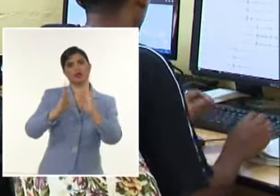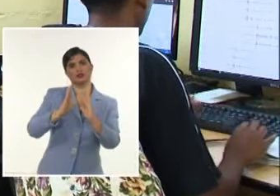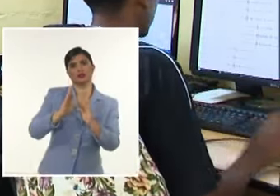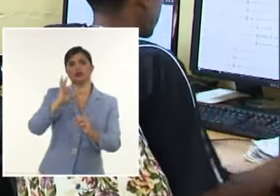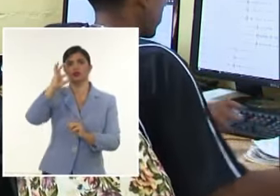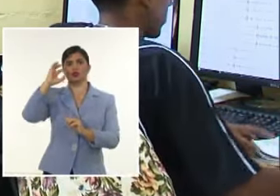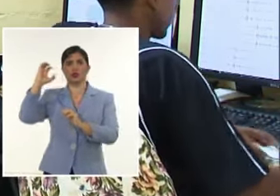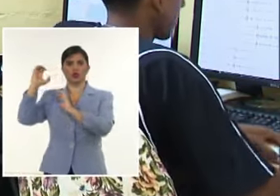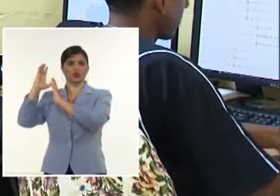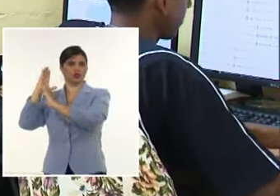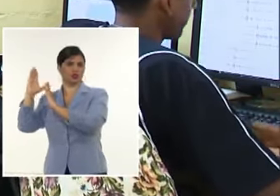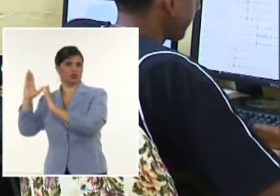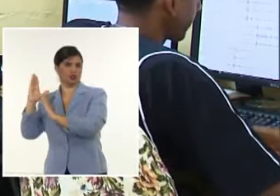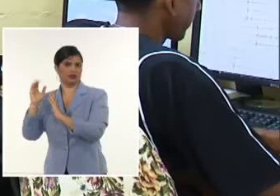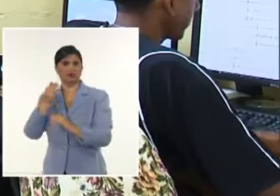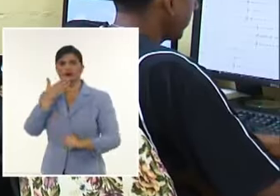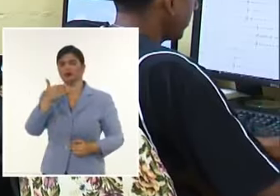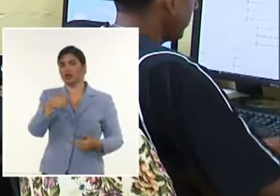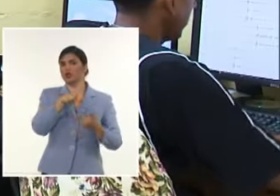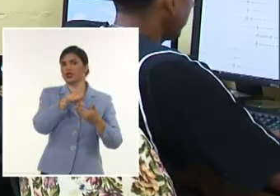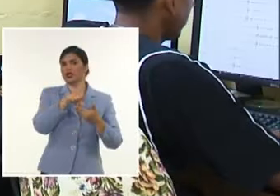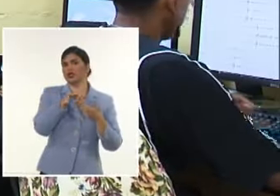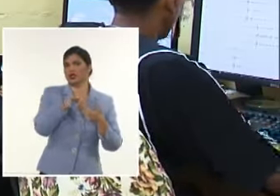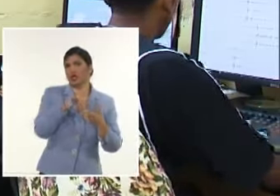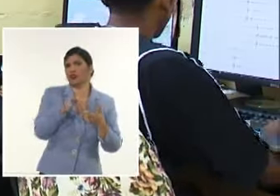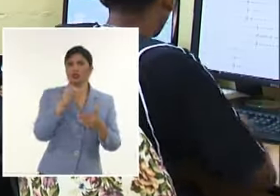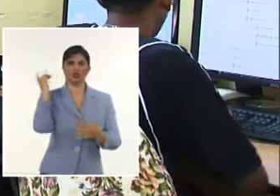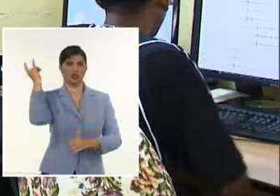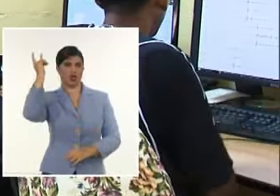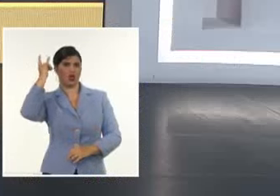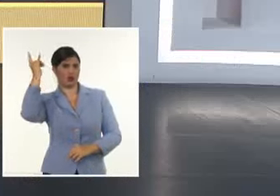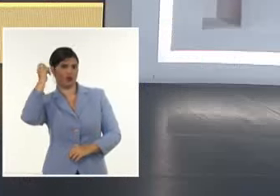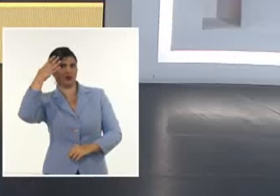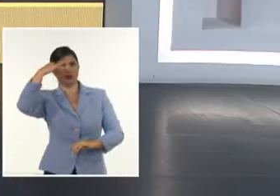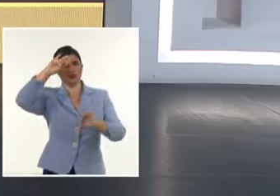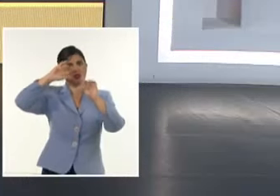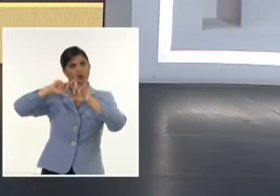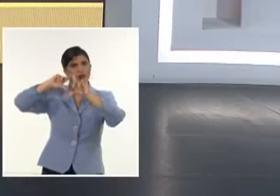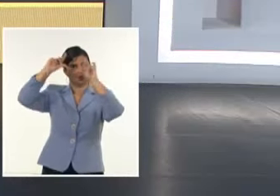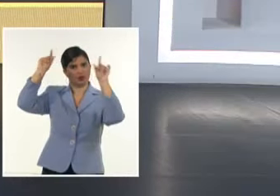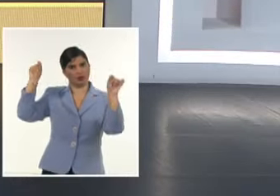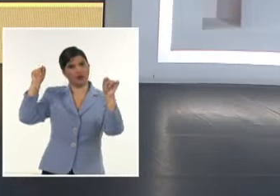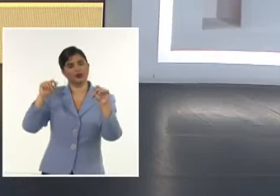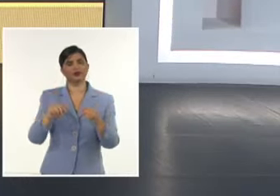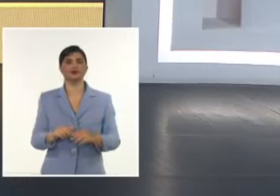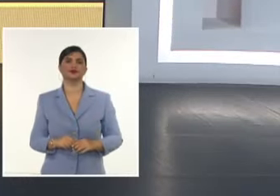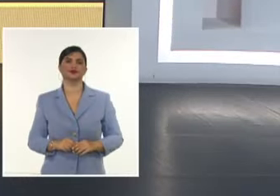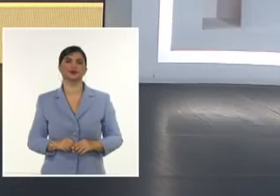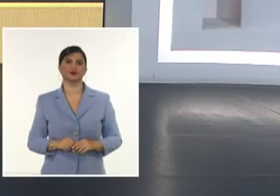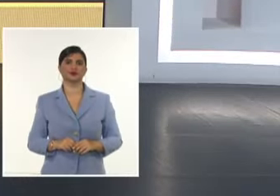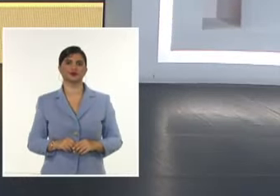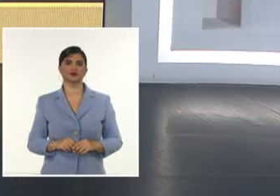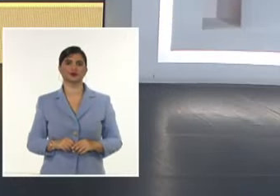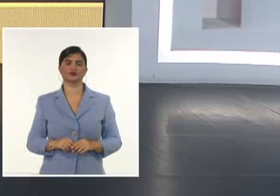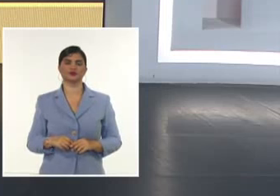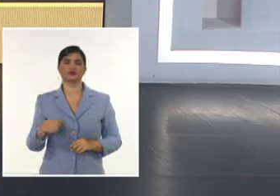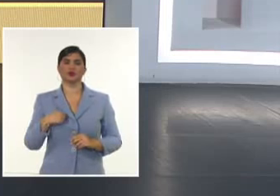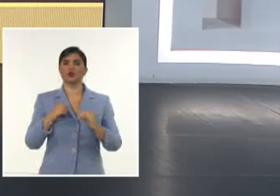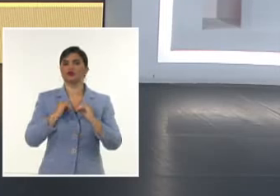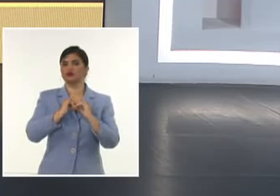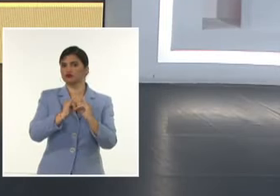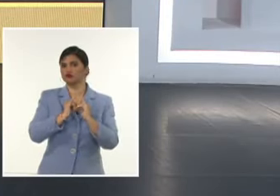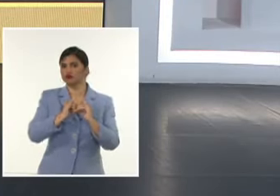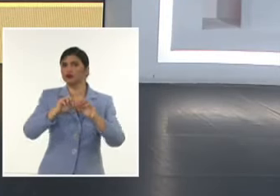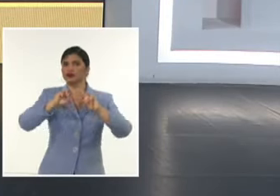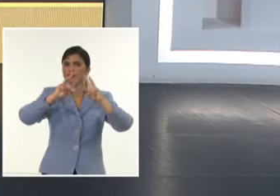Y mejorar el monitoreo sismológico En todo el territorio nacional Doctor, yo he seguido por las redes sociales Y varios reportes de